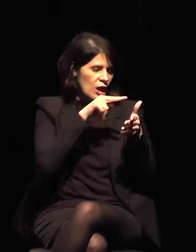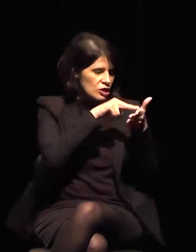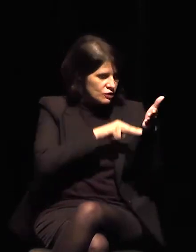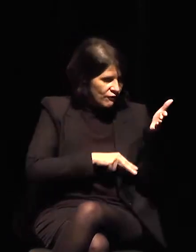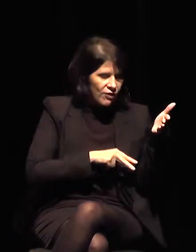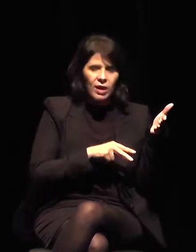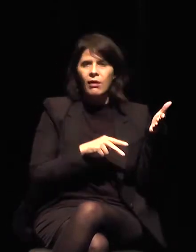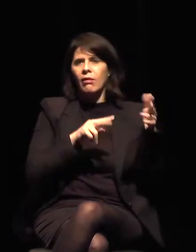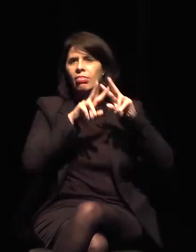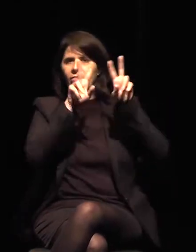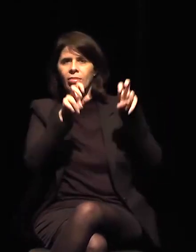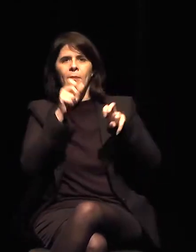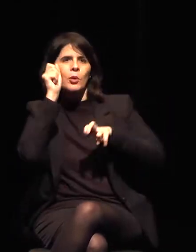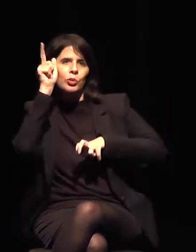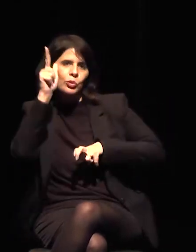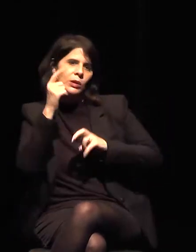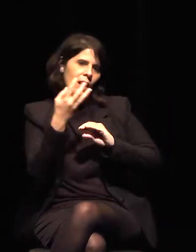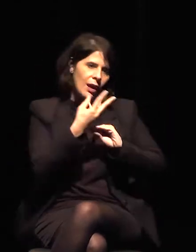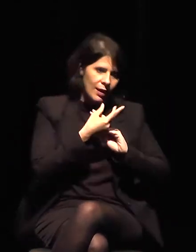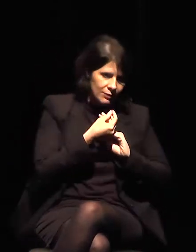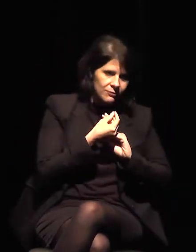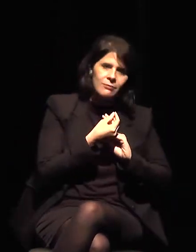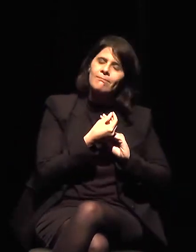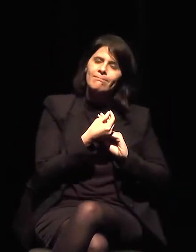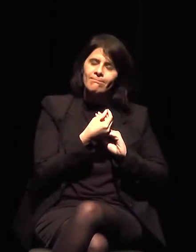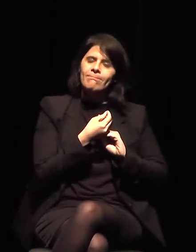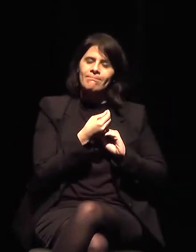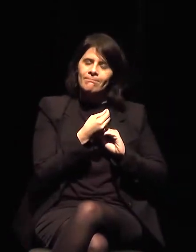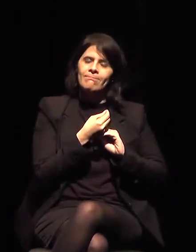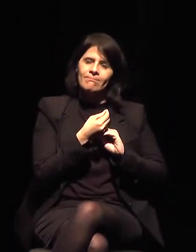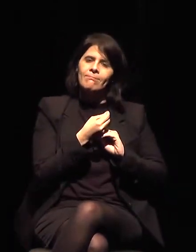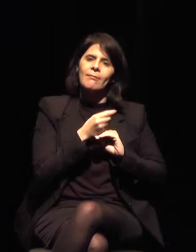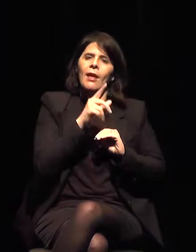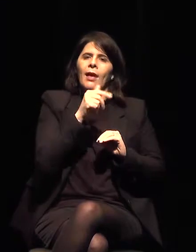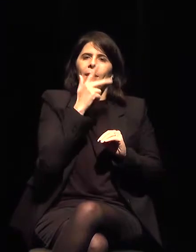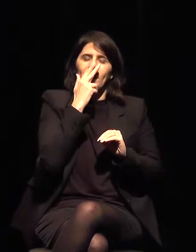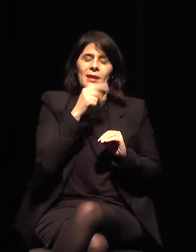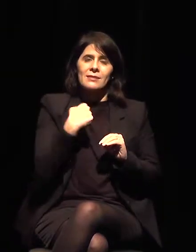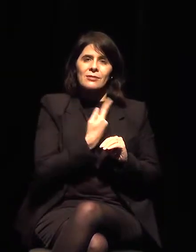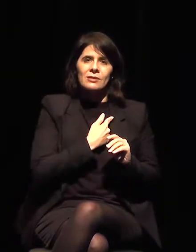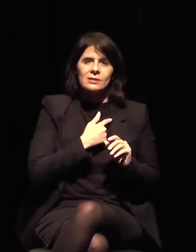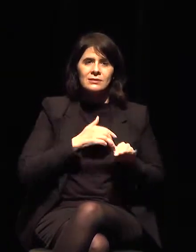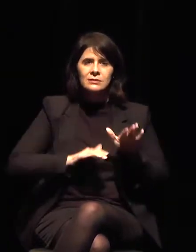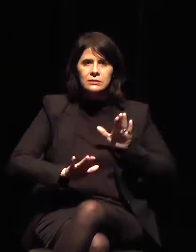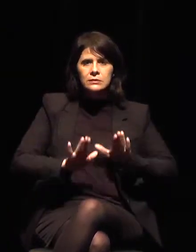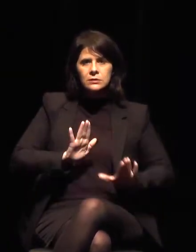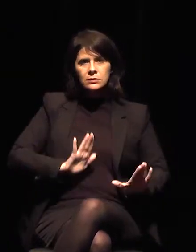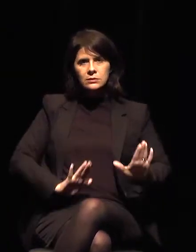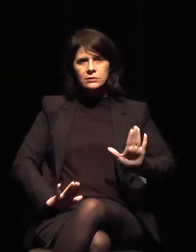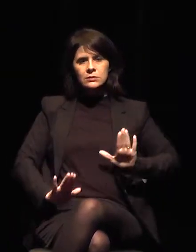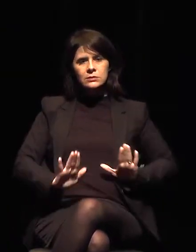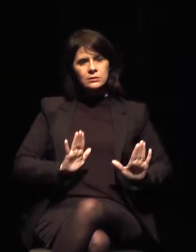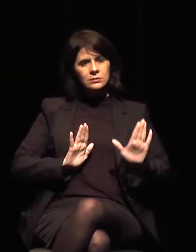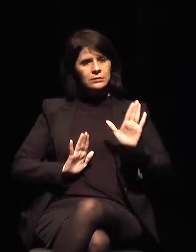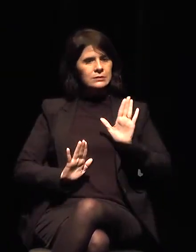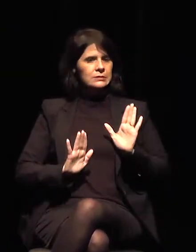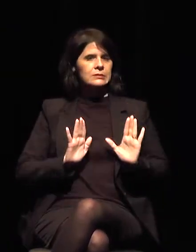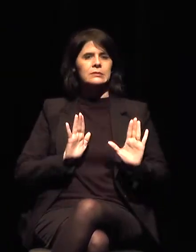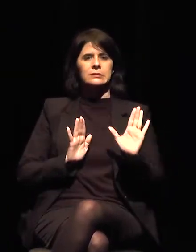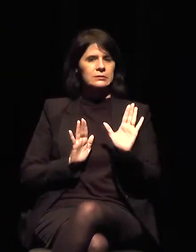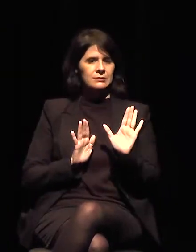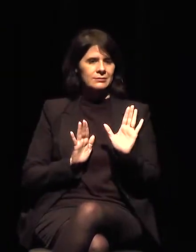arte nos pone en una posición de gran dificultad, de acoso. Nos encontramos en una posición que no nos